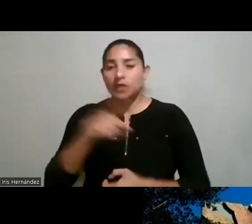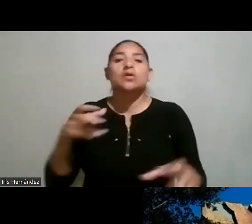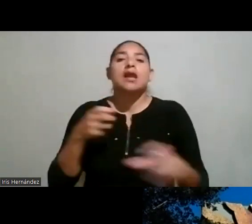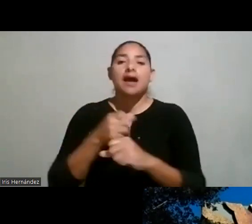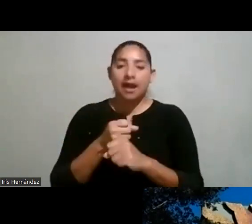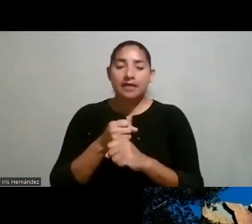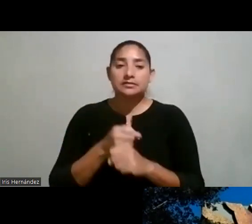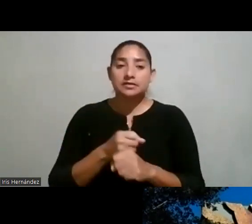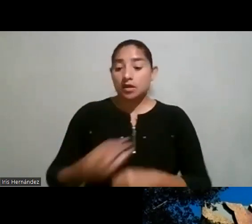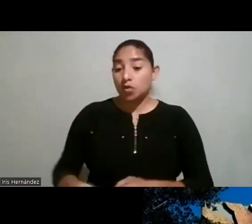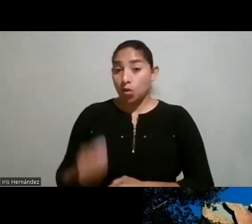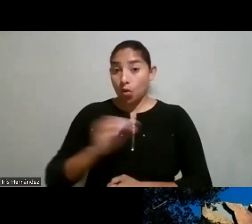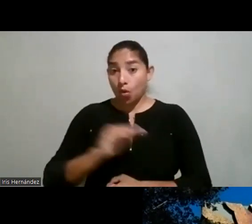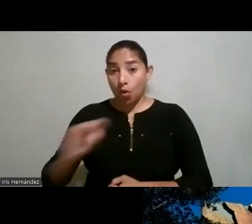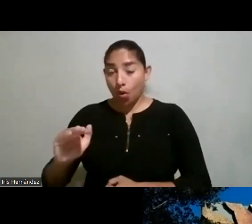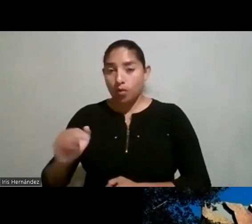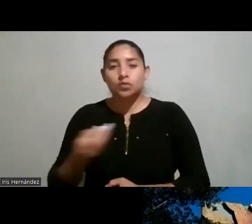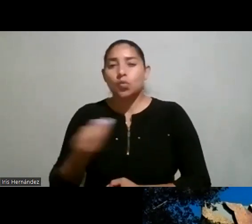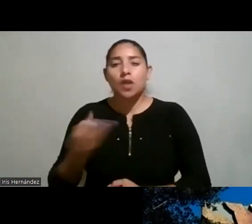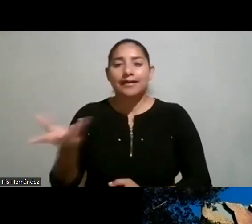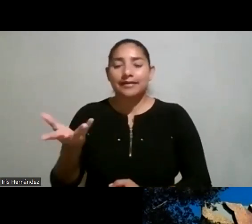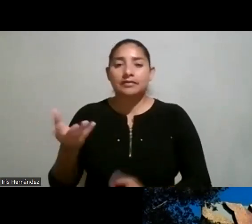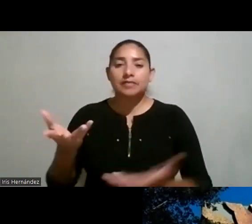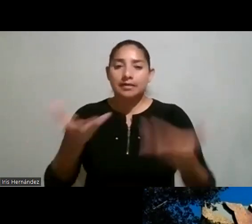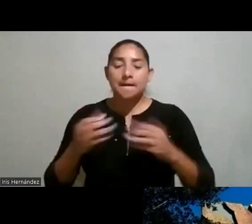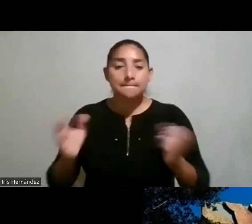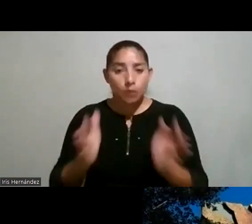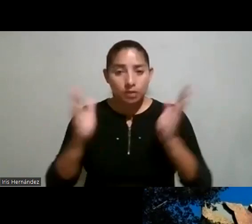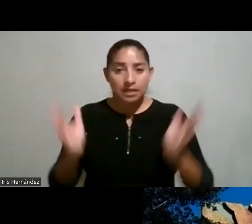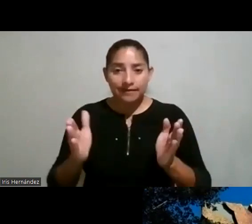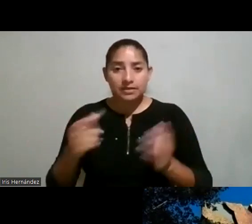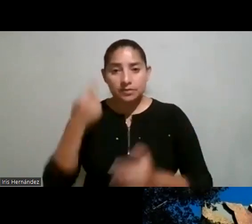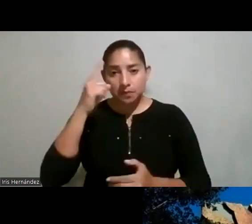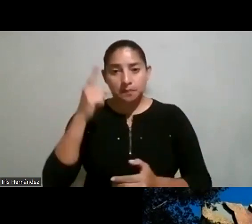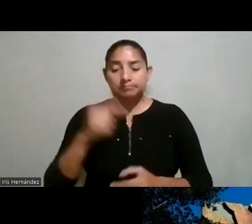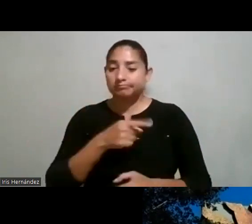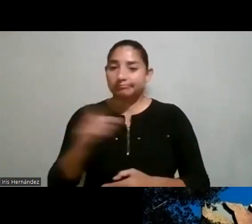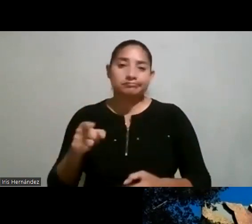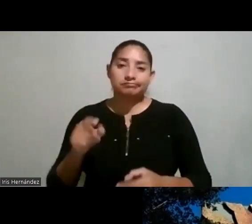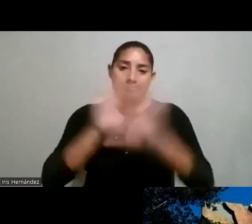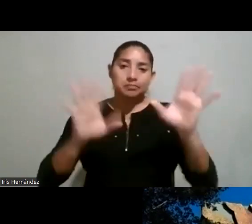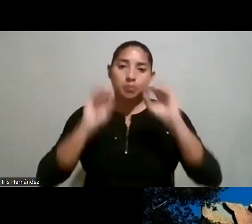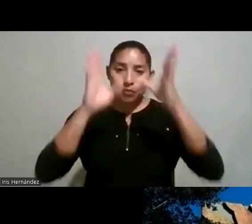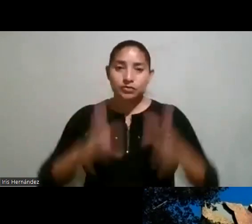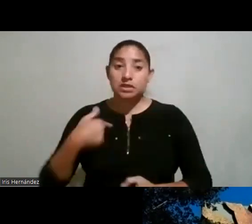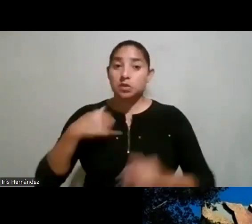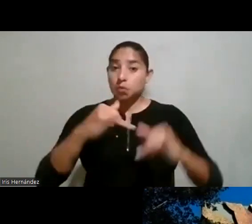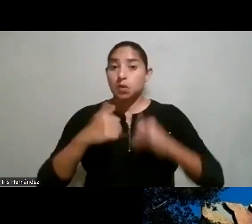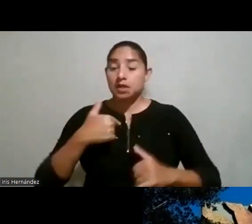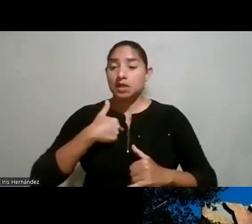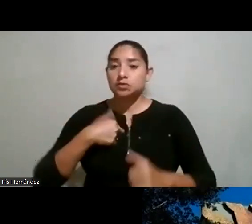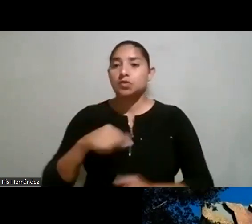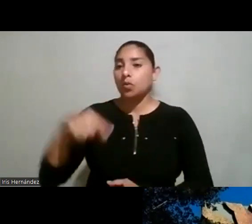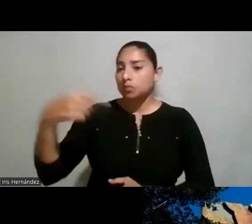a los chicos y chicas una les daría una gran motivación y por supuesto yo sé que ustedes como docentes igual que yo de cualquier doña